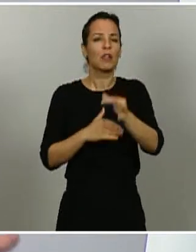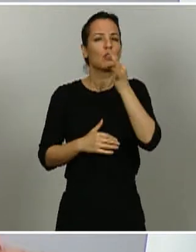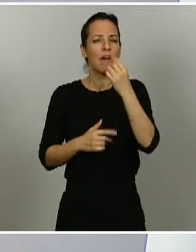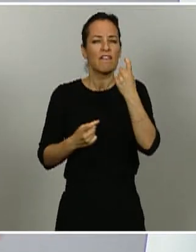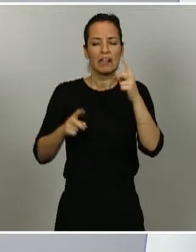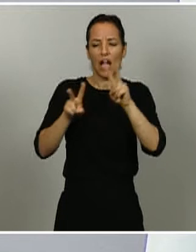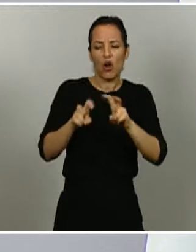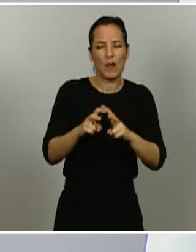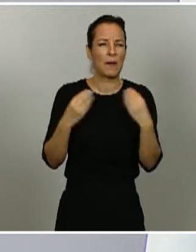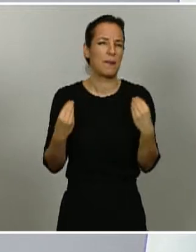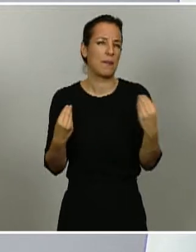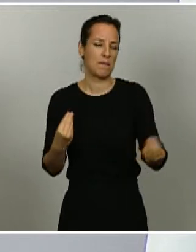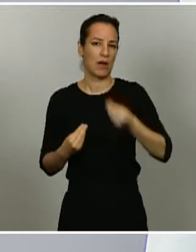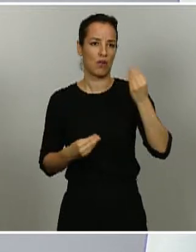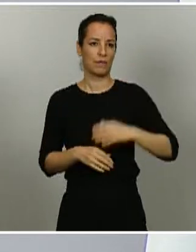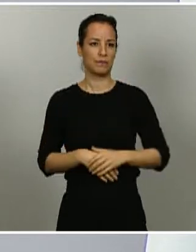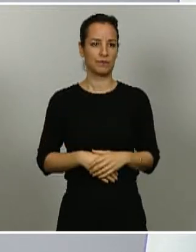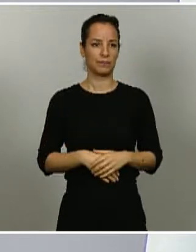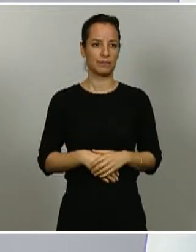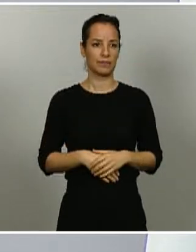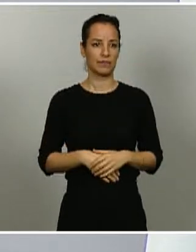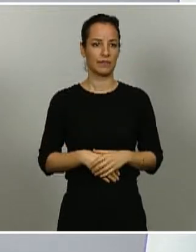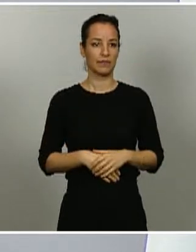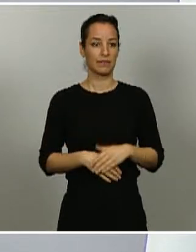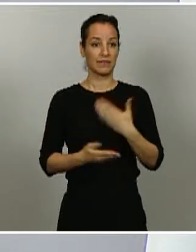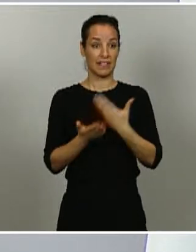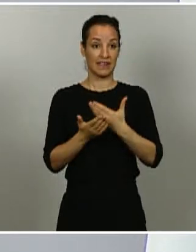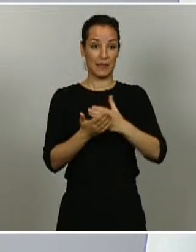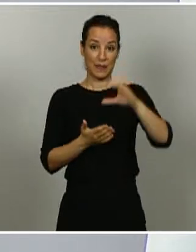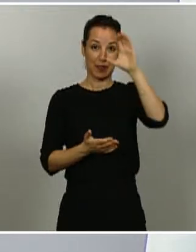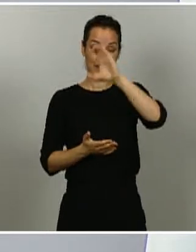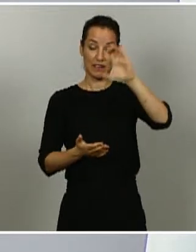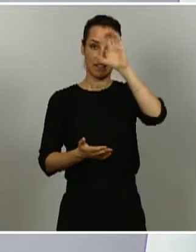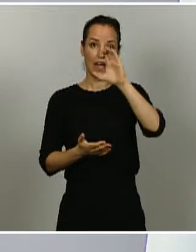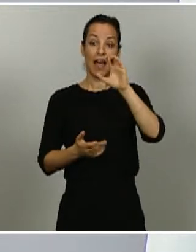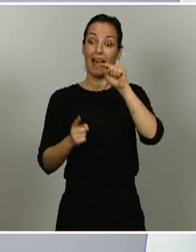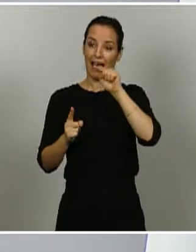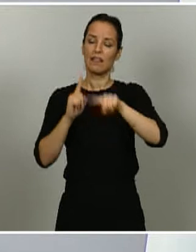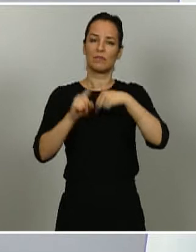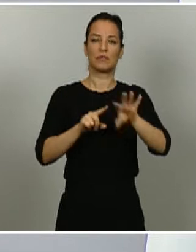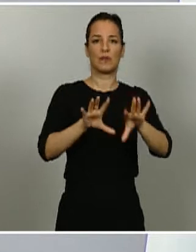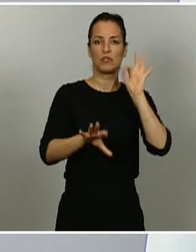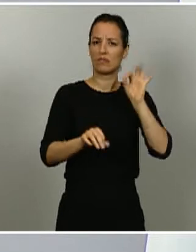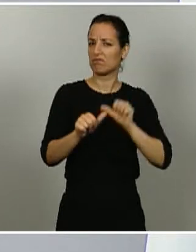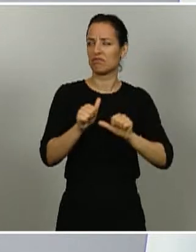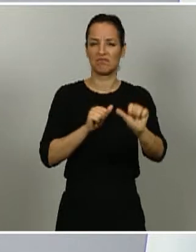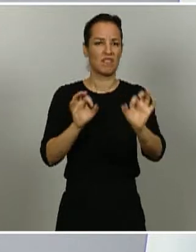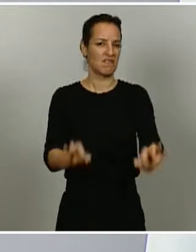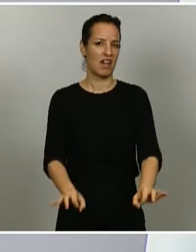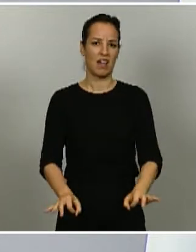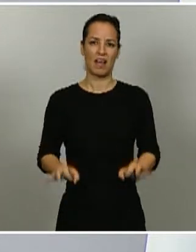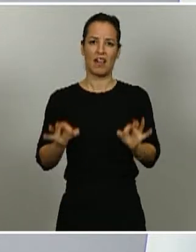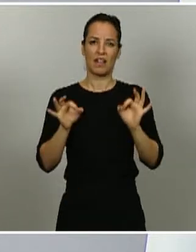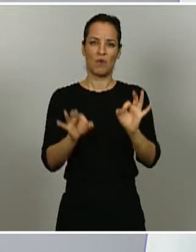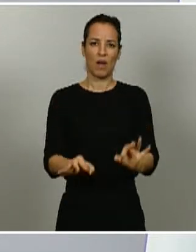base a la evidencia científica de lo que conocemos es cómo tomamos las decisiones y lo seguiremos haciendo. Yo no soy ni